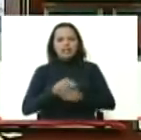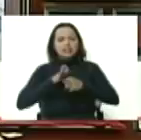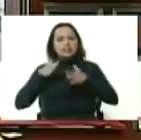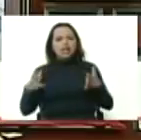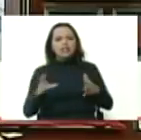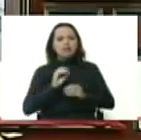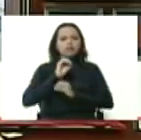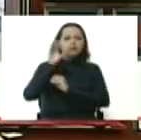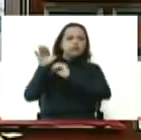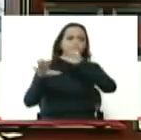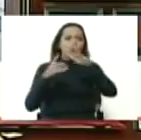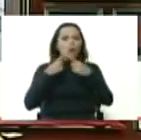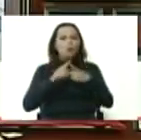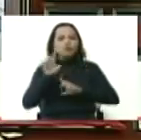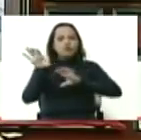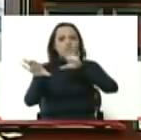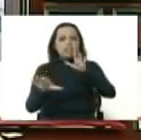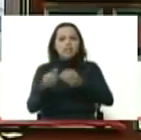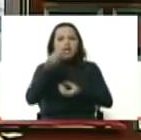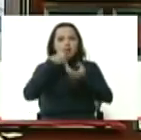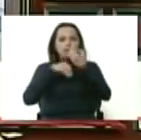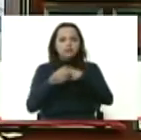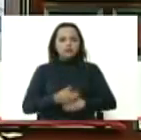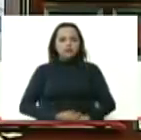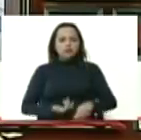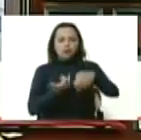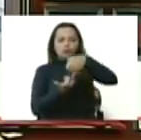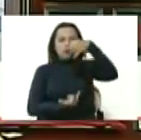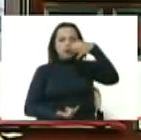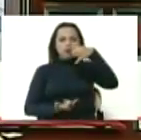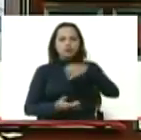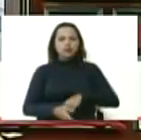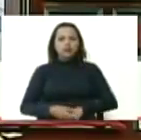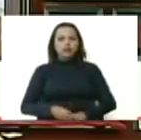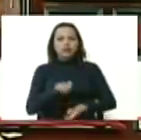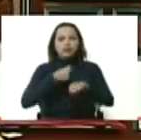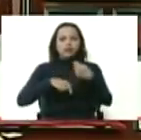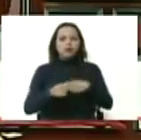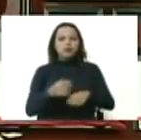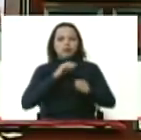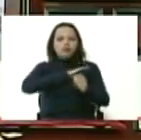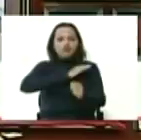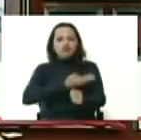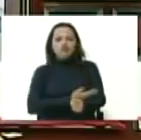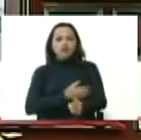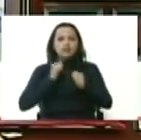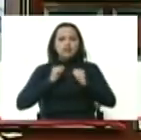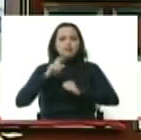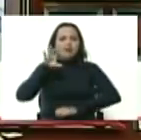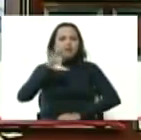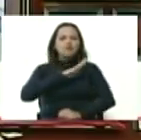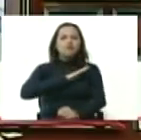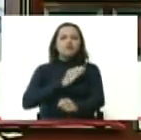alimentos es la columna vertebral de una economía sana poderosa de un país fuerte